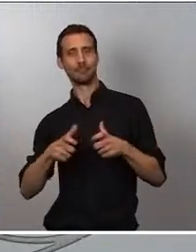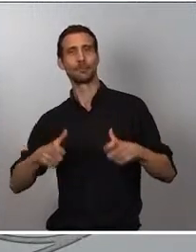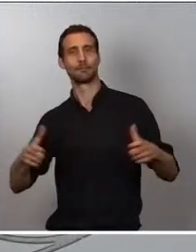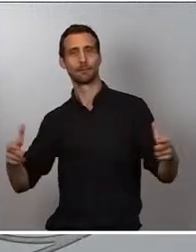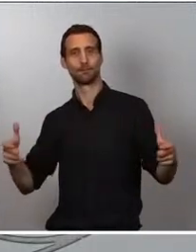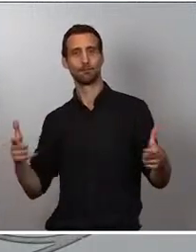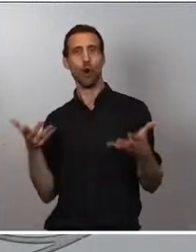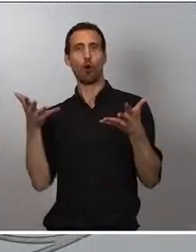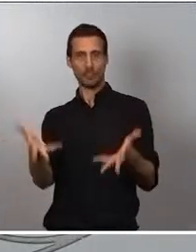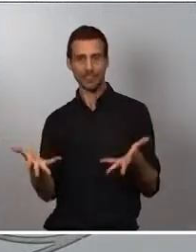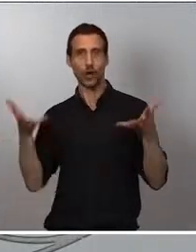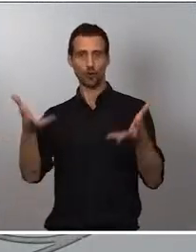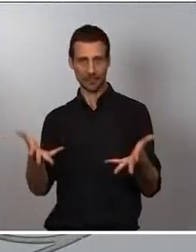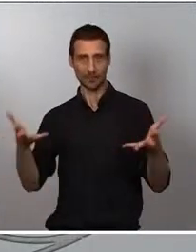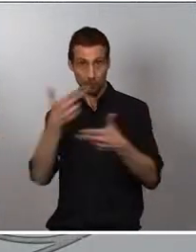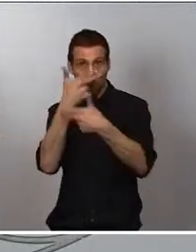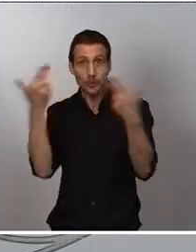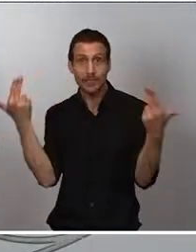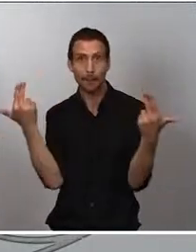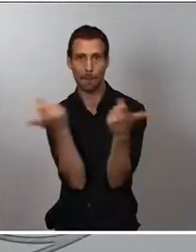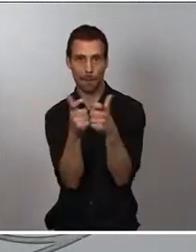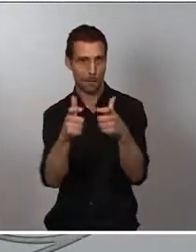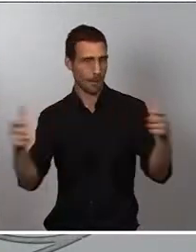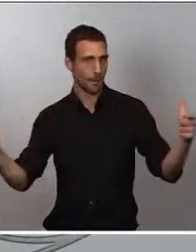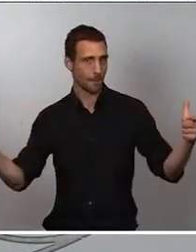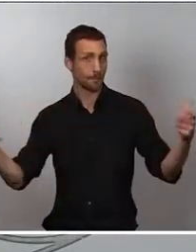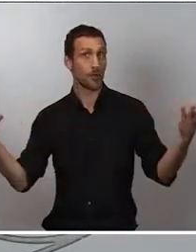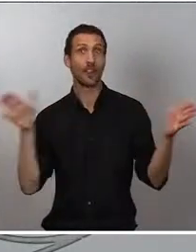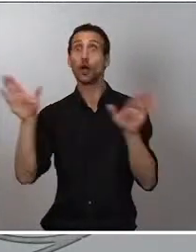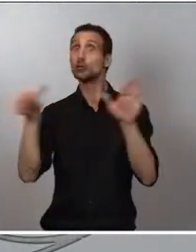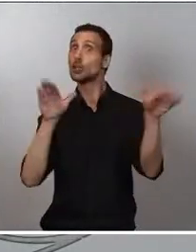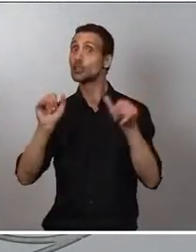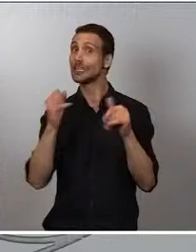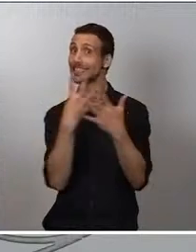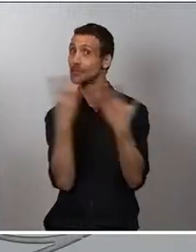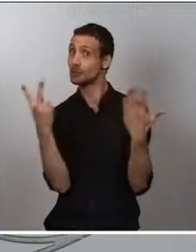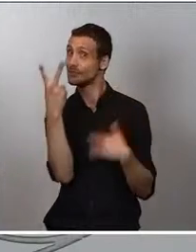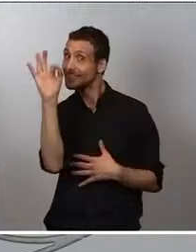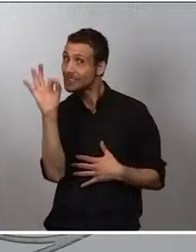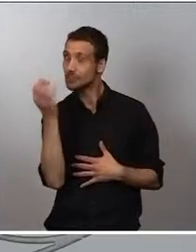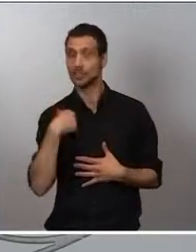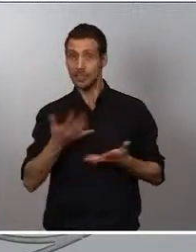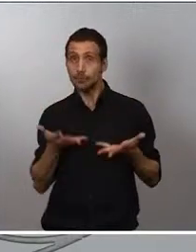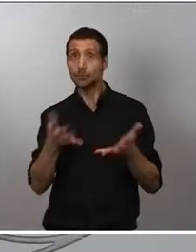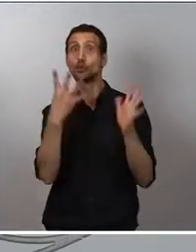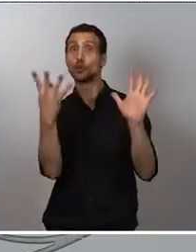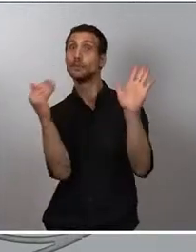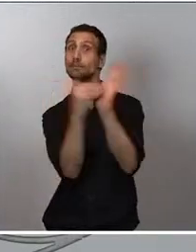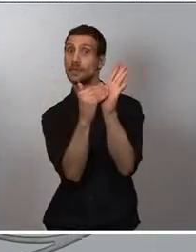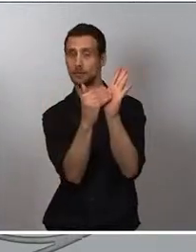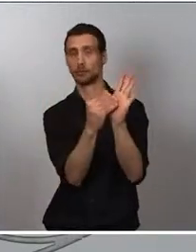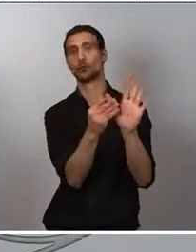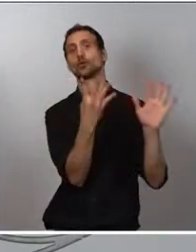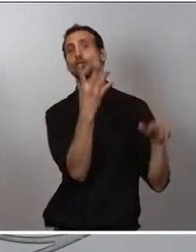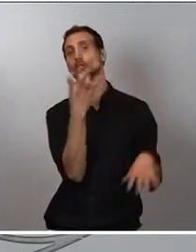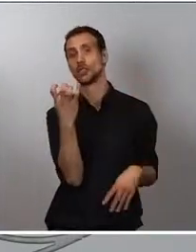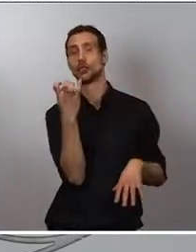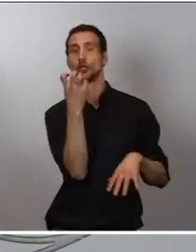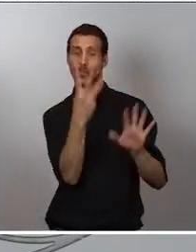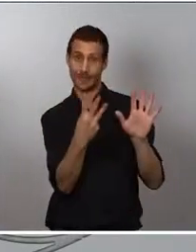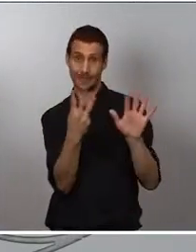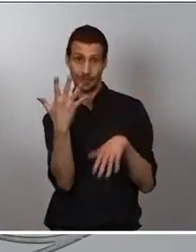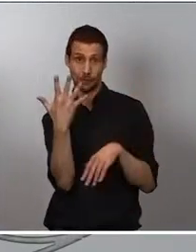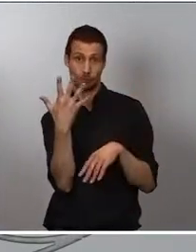públicas. De tal manera que ya en la convocatoria 19-20 se ofertaron 9.485 plazas, en la convocatoria 20